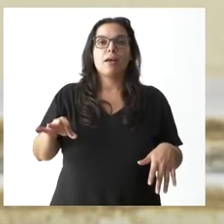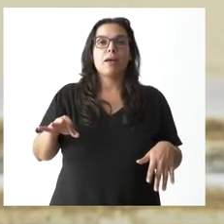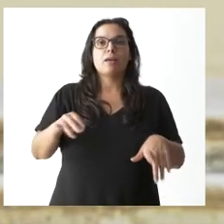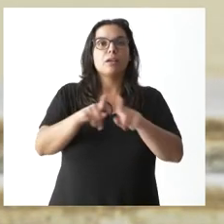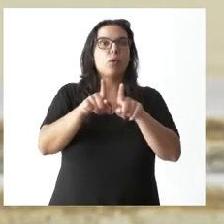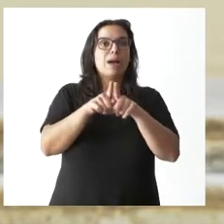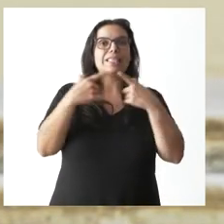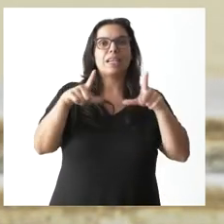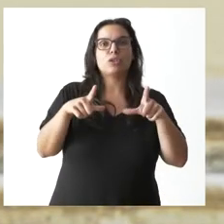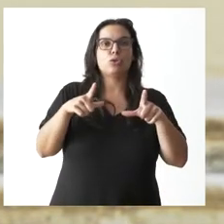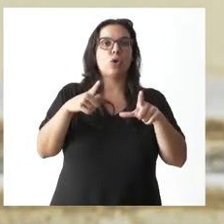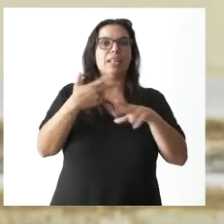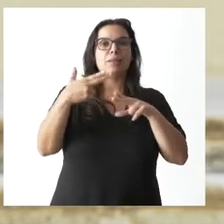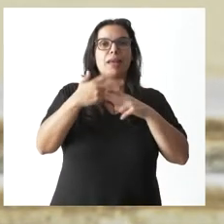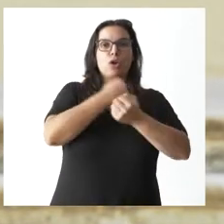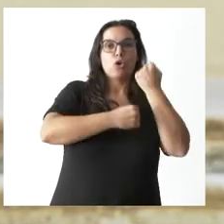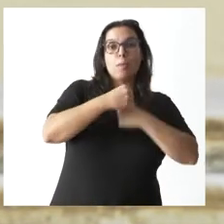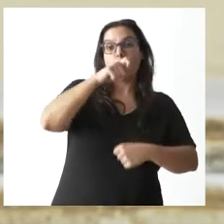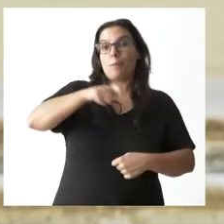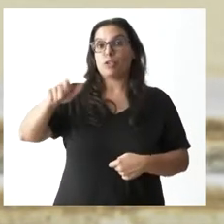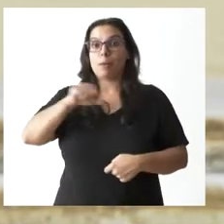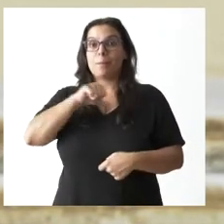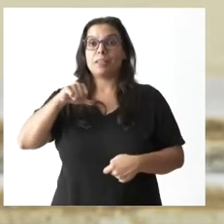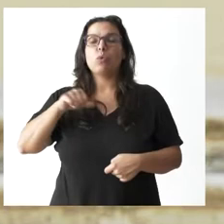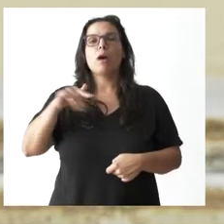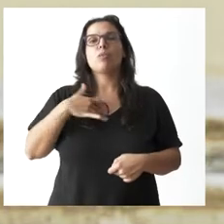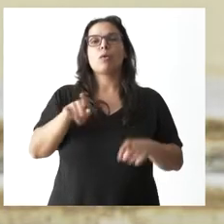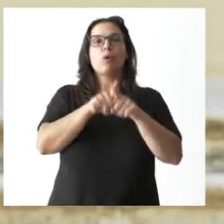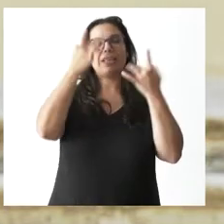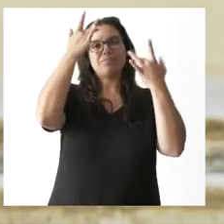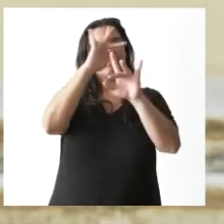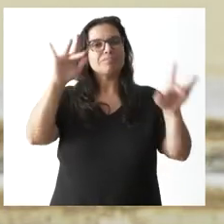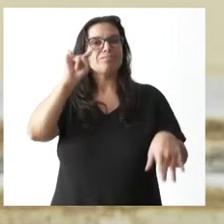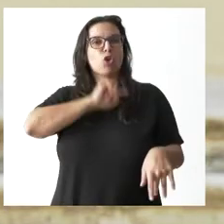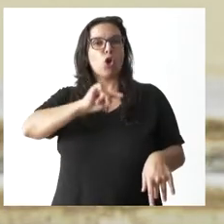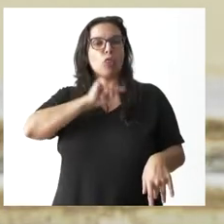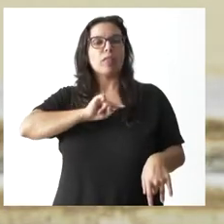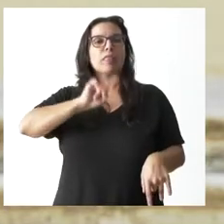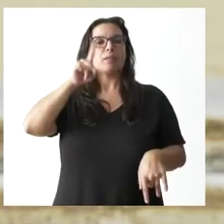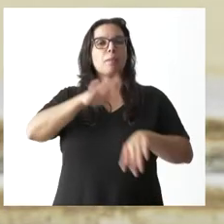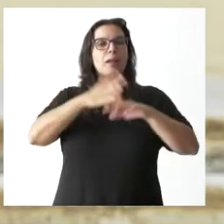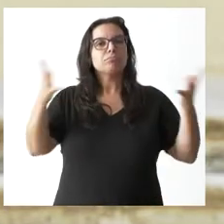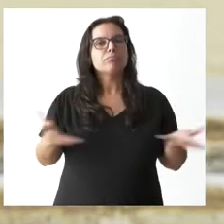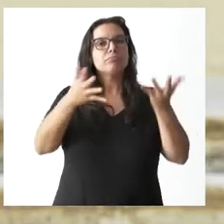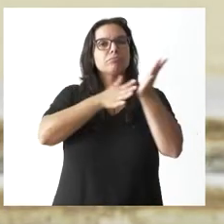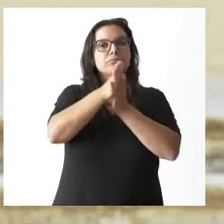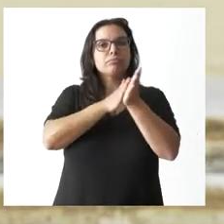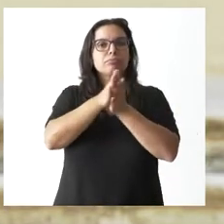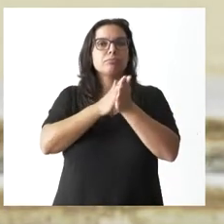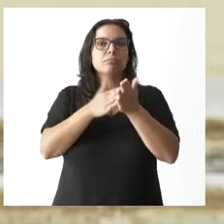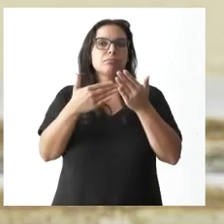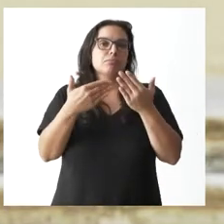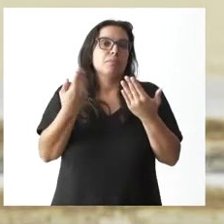de actividad económica o las personas que sean de concienciación y que sean de incentivación mediante estímulos